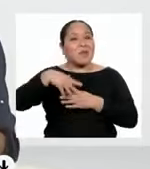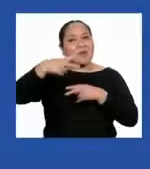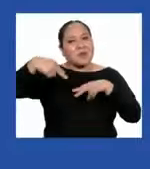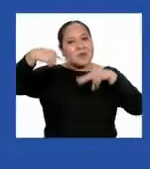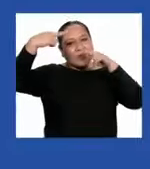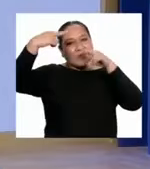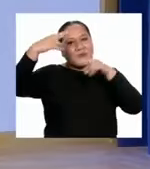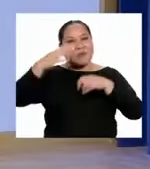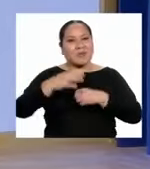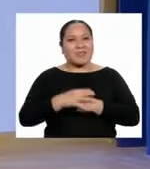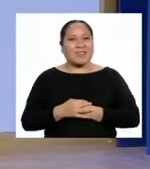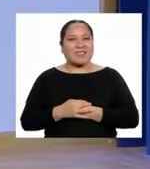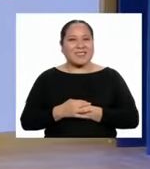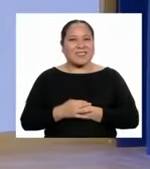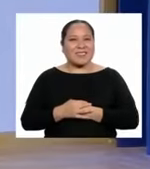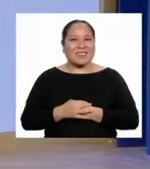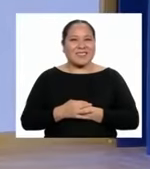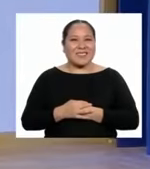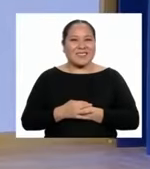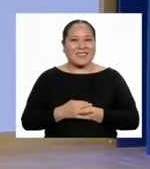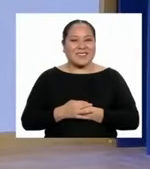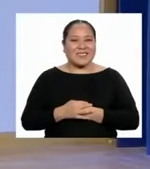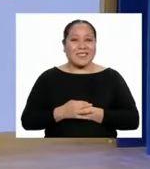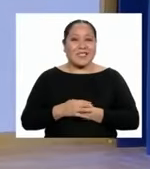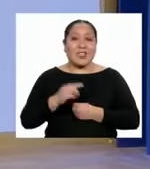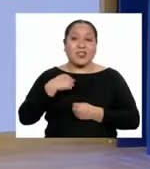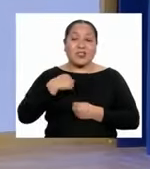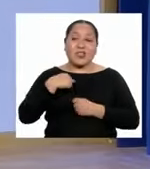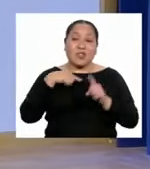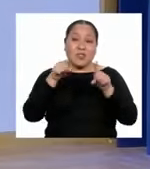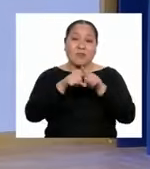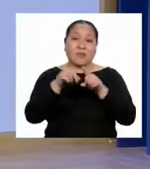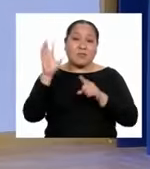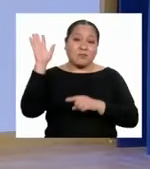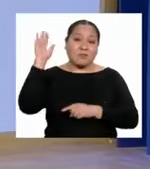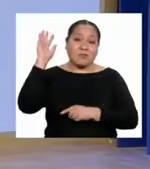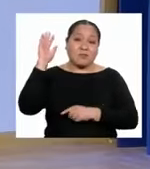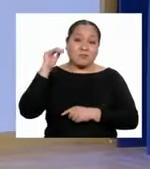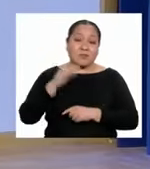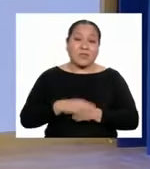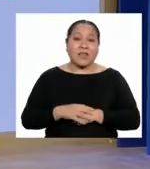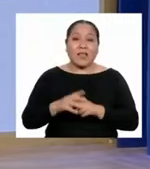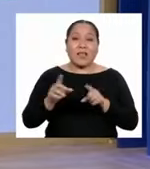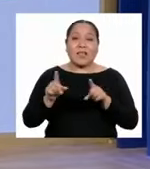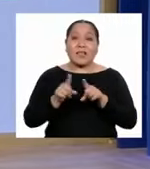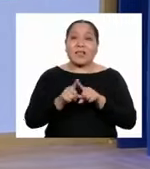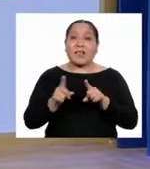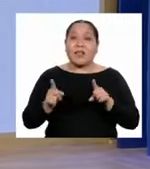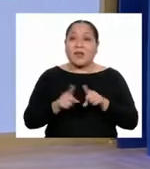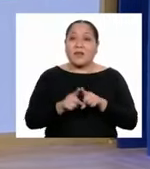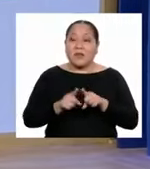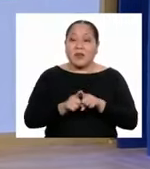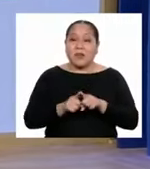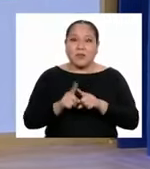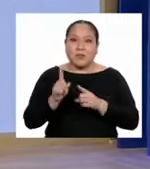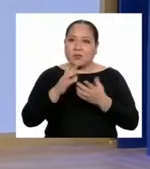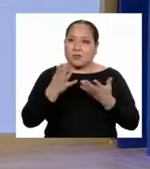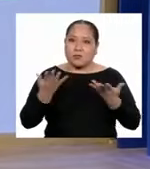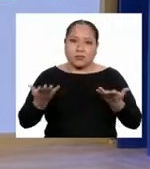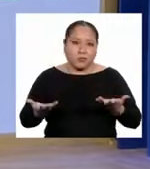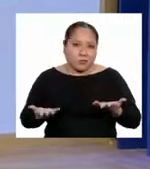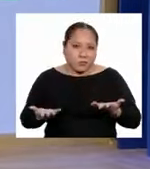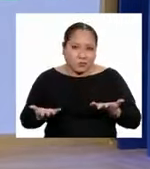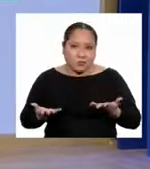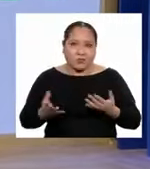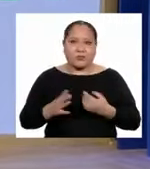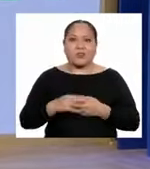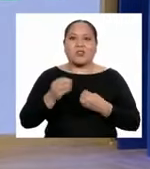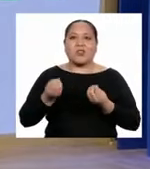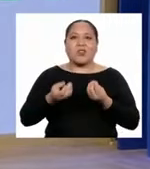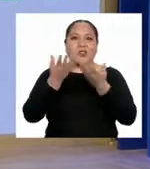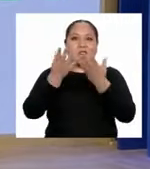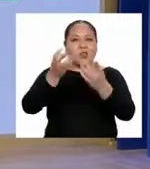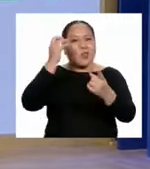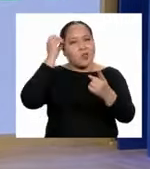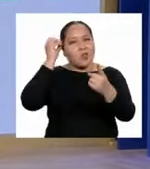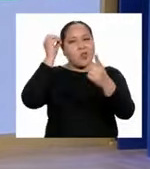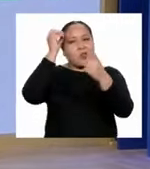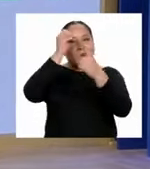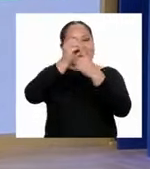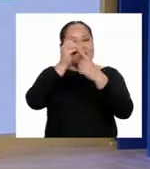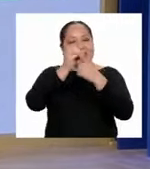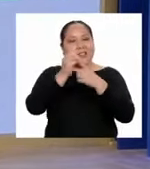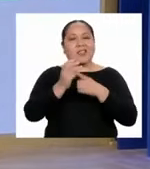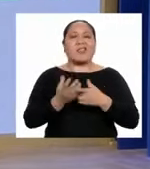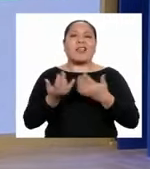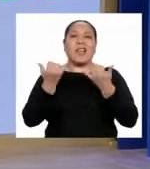pronto. Bien, me voy despidiendo. Y como no podía ser de otra manera, les dejo un reto que